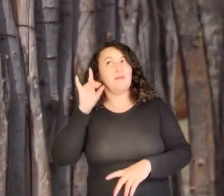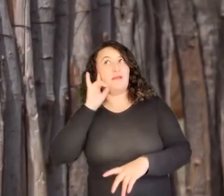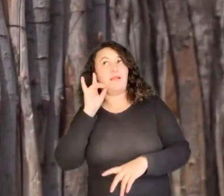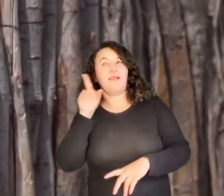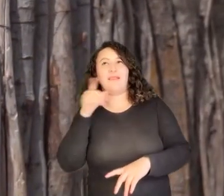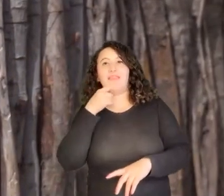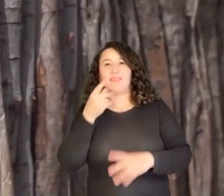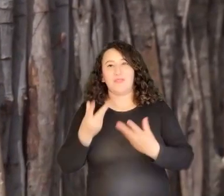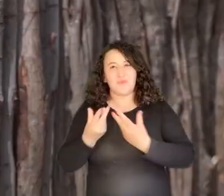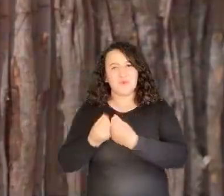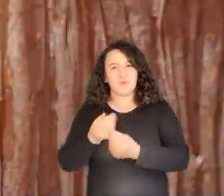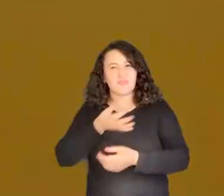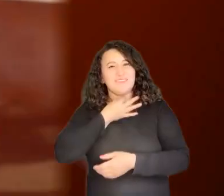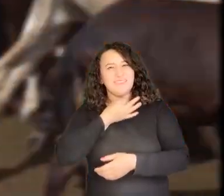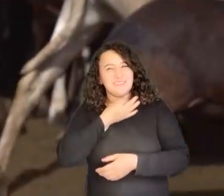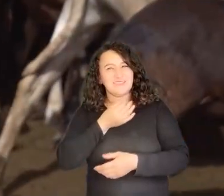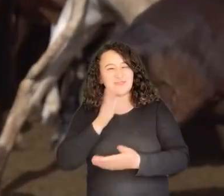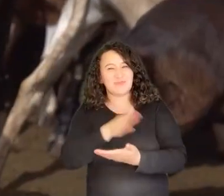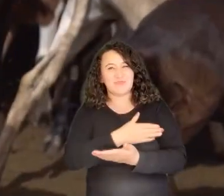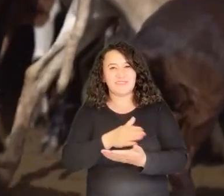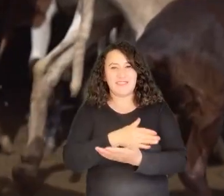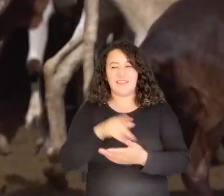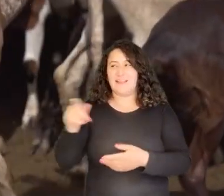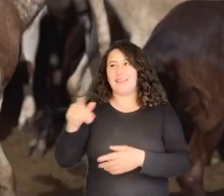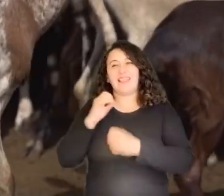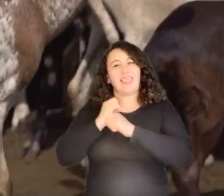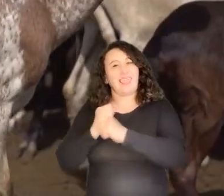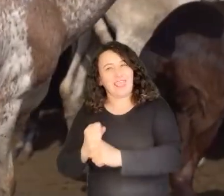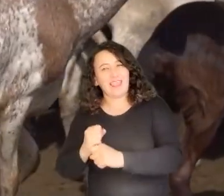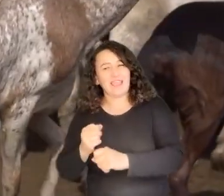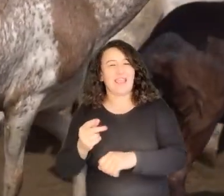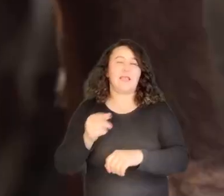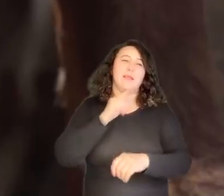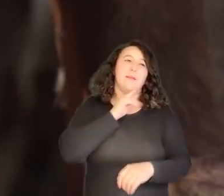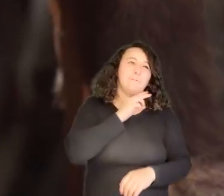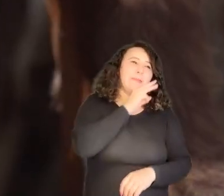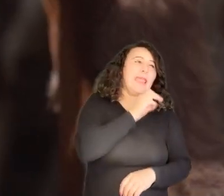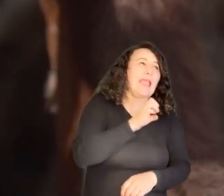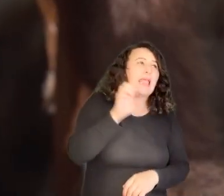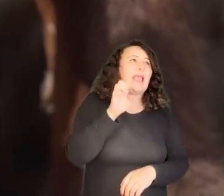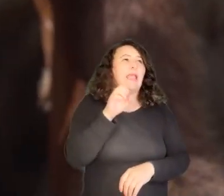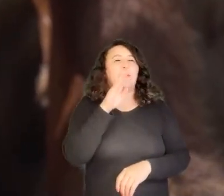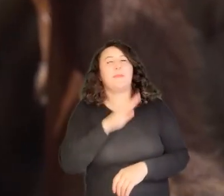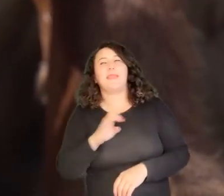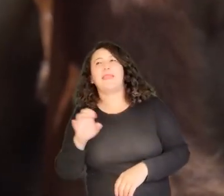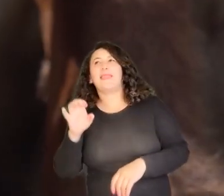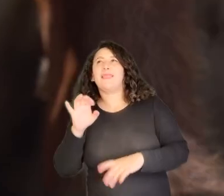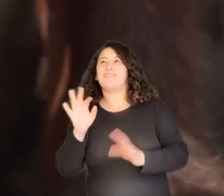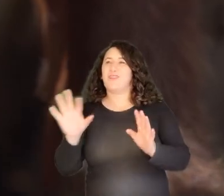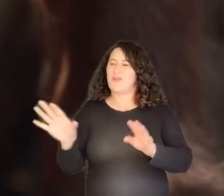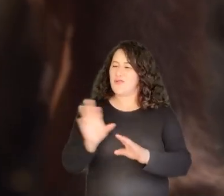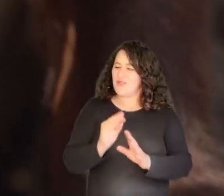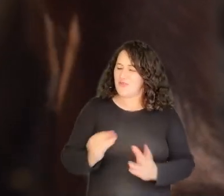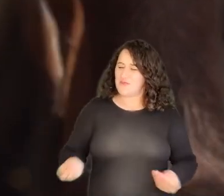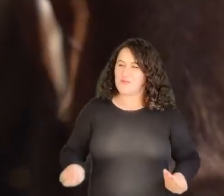escuché a los de Luthier, un grupo humorístico musical y quedó atrapado en ese flujo natural donde todo cobra vida, donde todo se convierte en